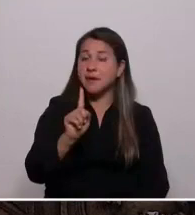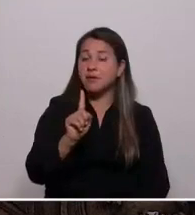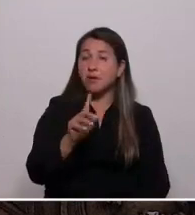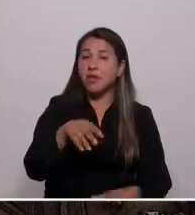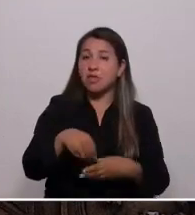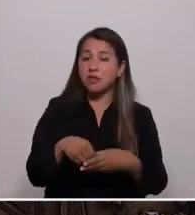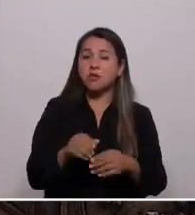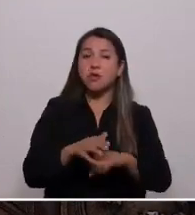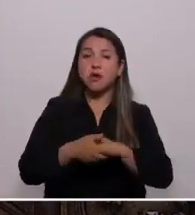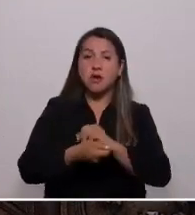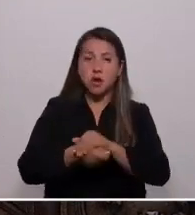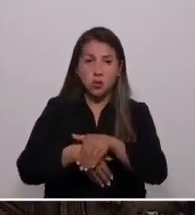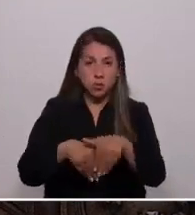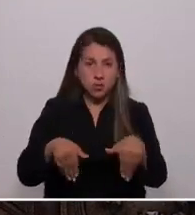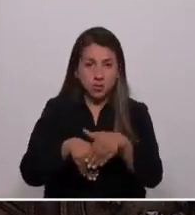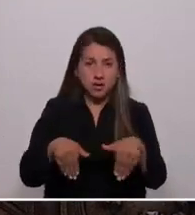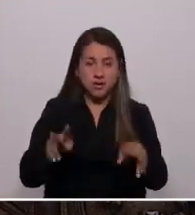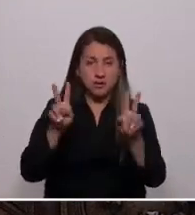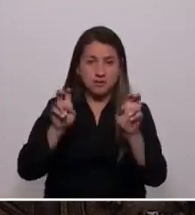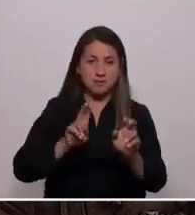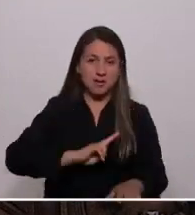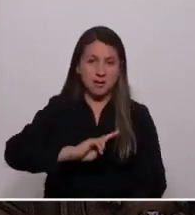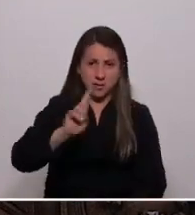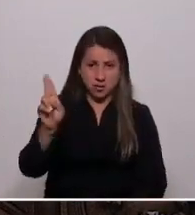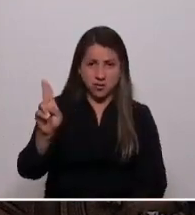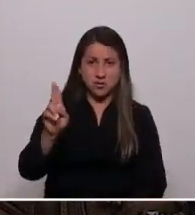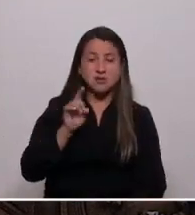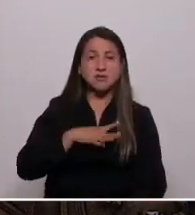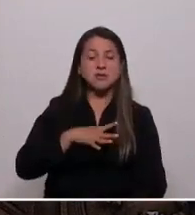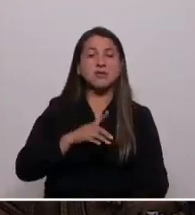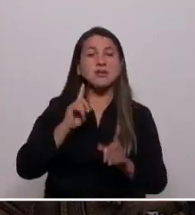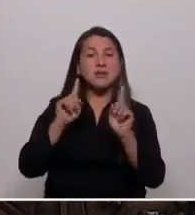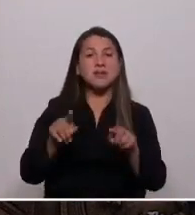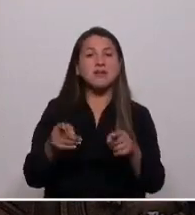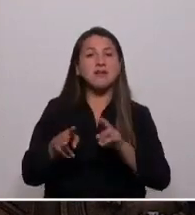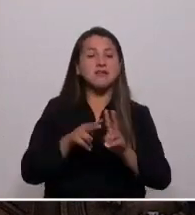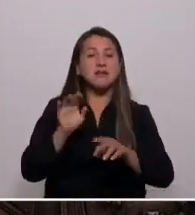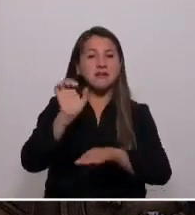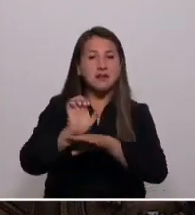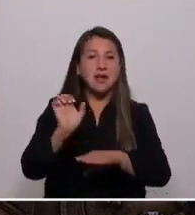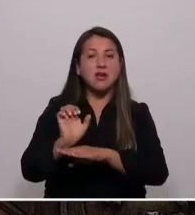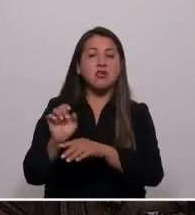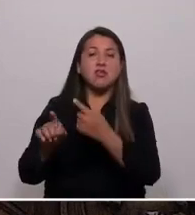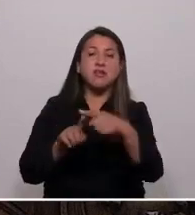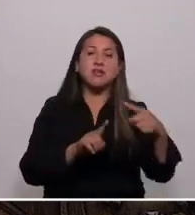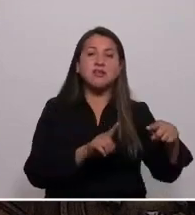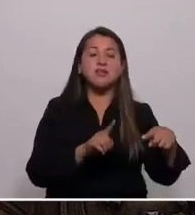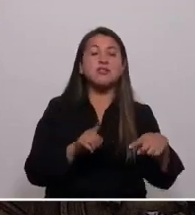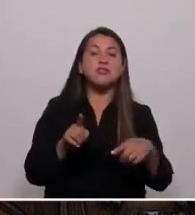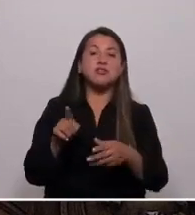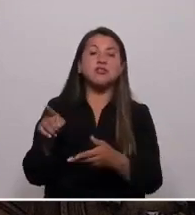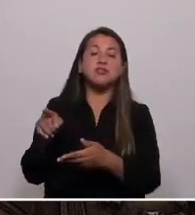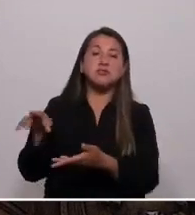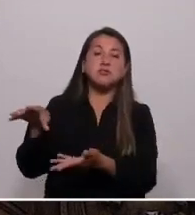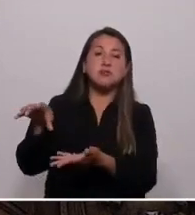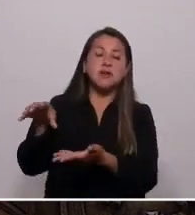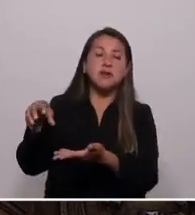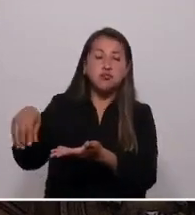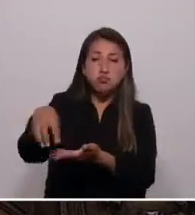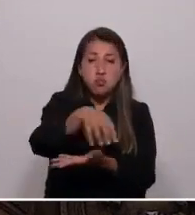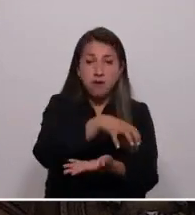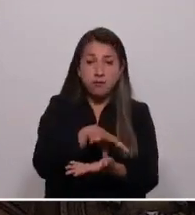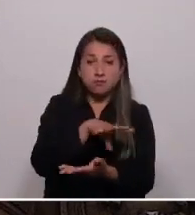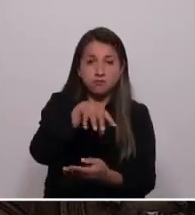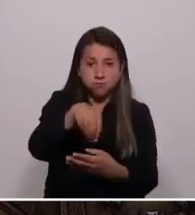neutral en materia religiosa. Chile debe ser un Estado plurinacional, pero fundado en relaciones recíprocas de